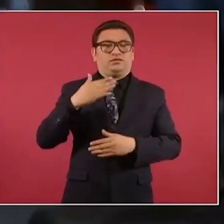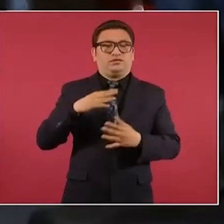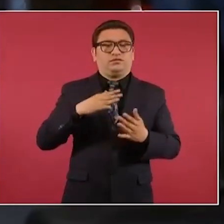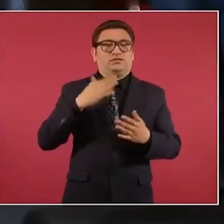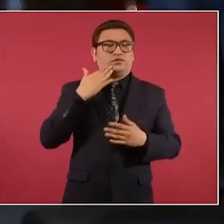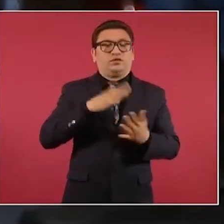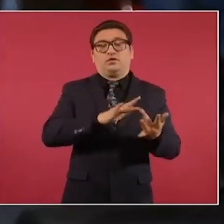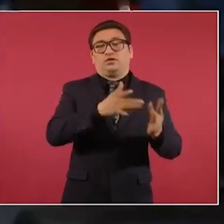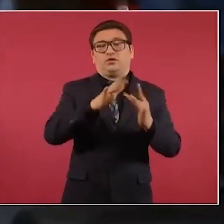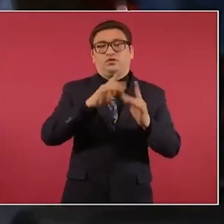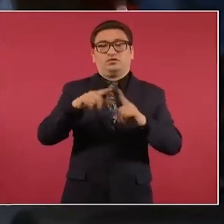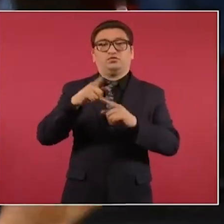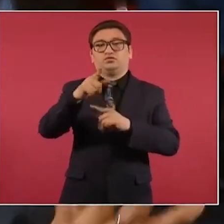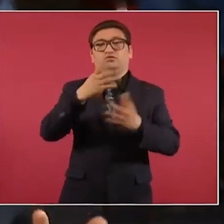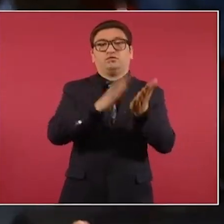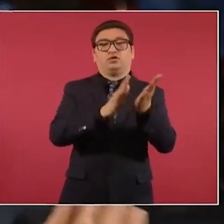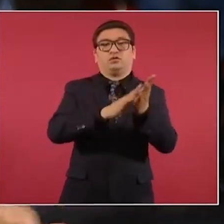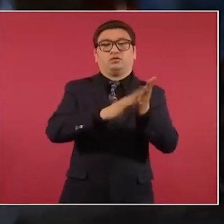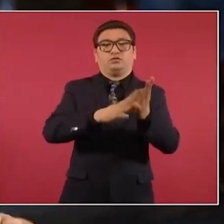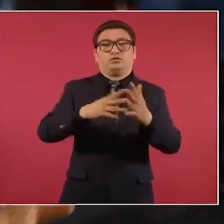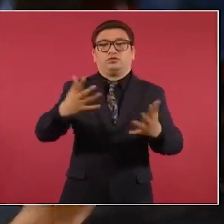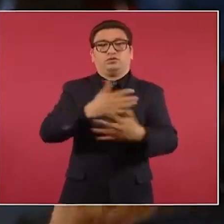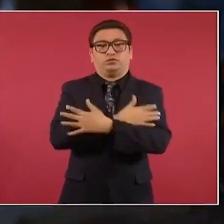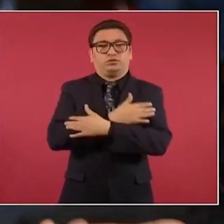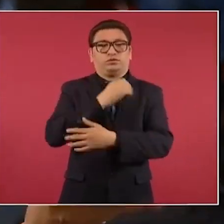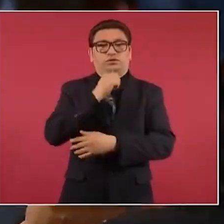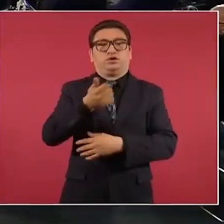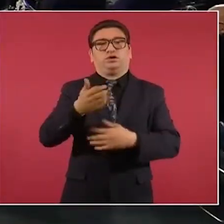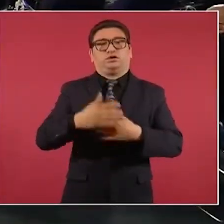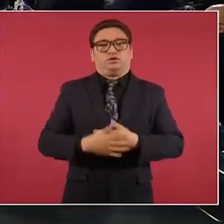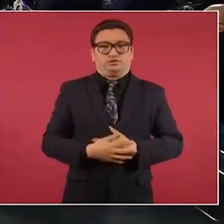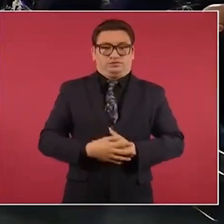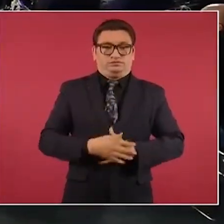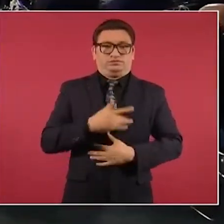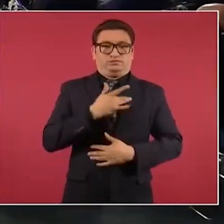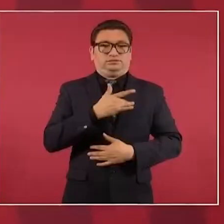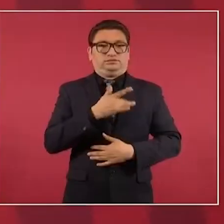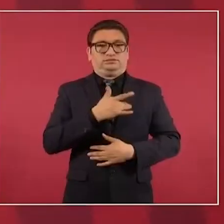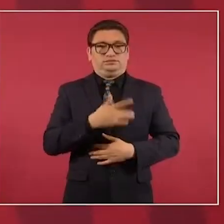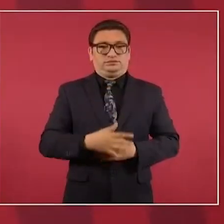Y entonces usted estaba aplaudiendo, pero pues no la abrazó y estaba muy sensible.